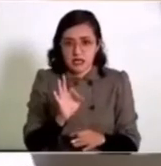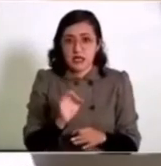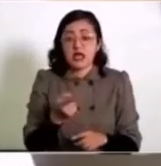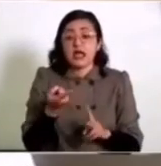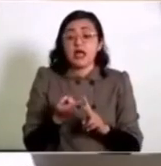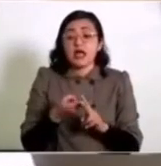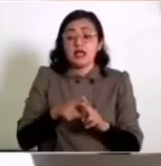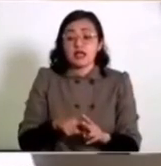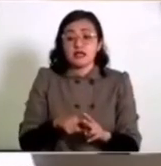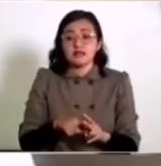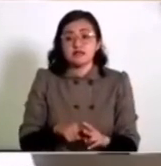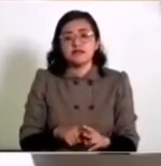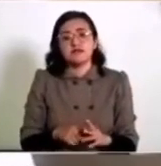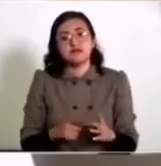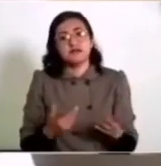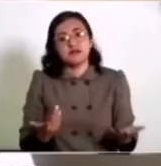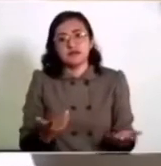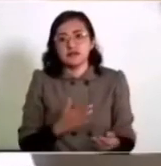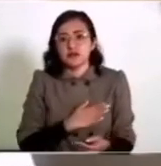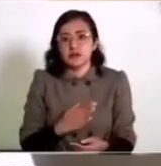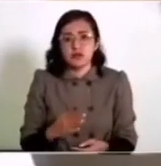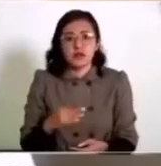inician ellos, bueno, sus protocolos.